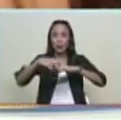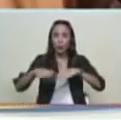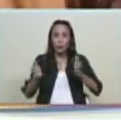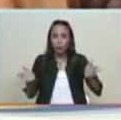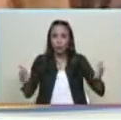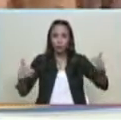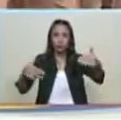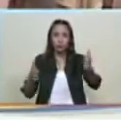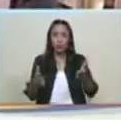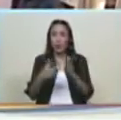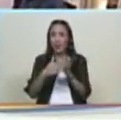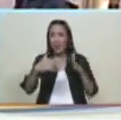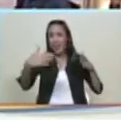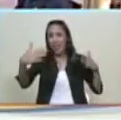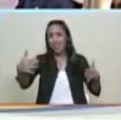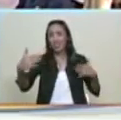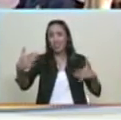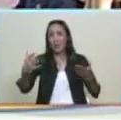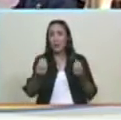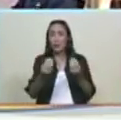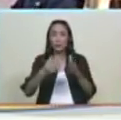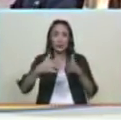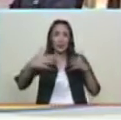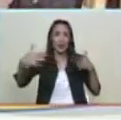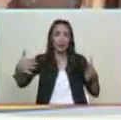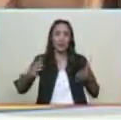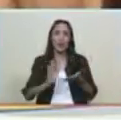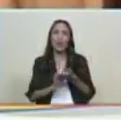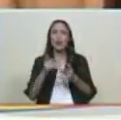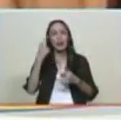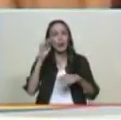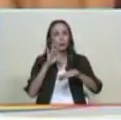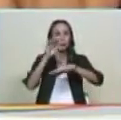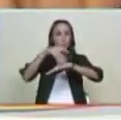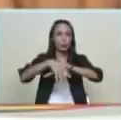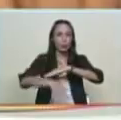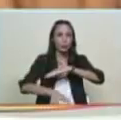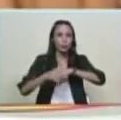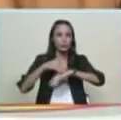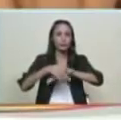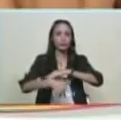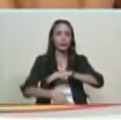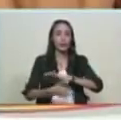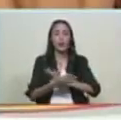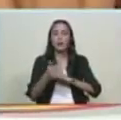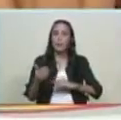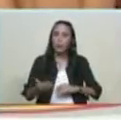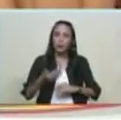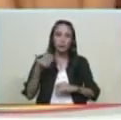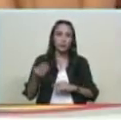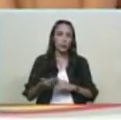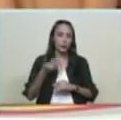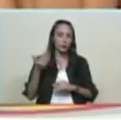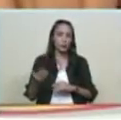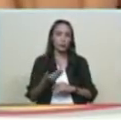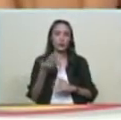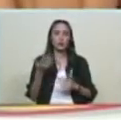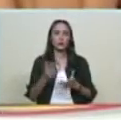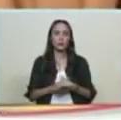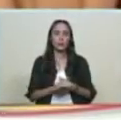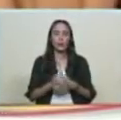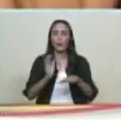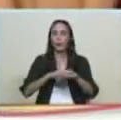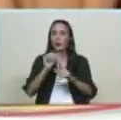conservación del pulmón natural del mundo es un aporte importante que usted mi comandante en jefe le está dando a la contribución del